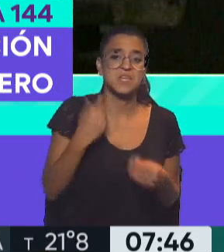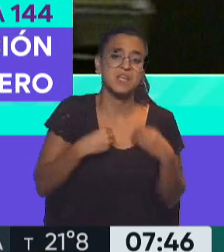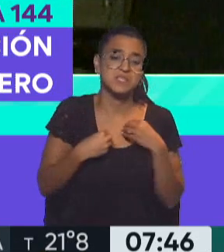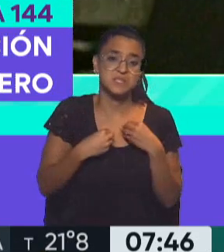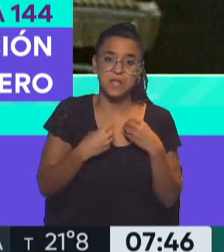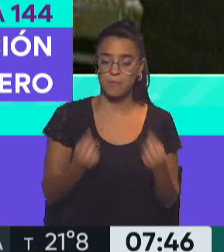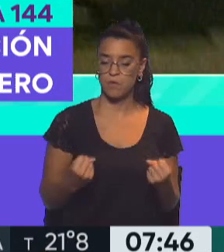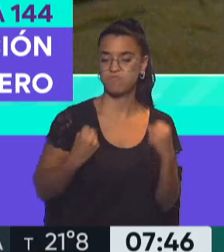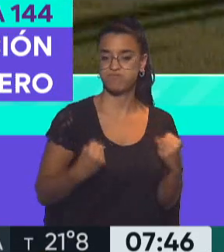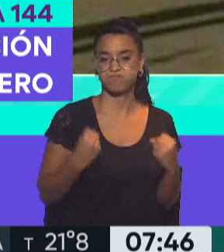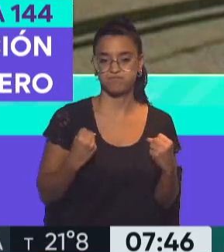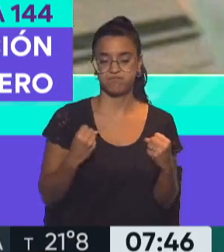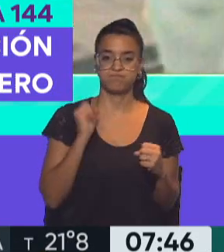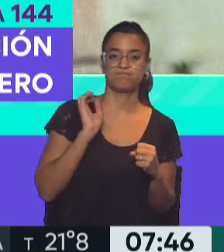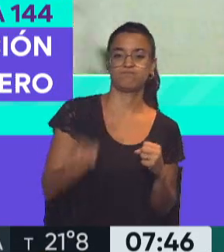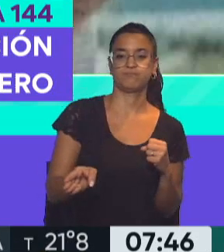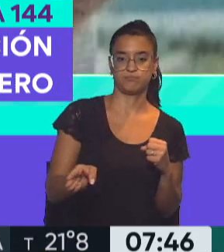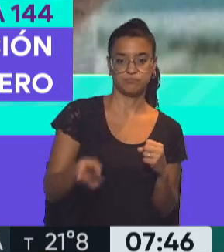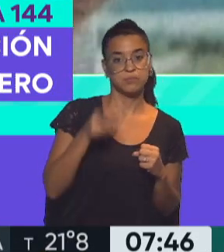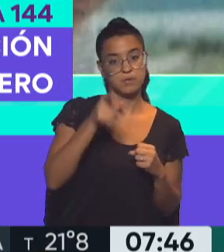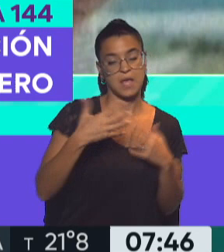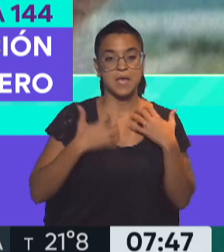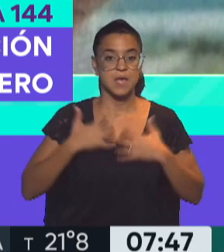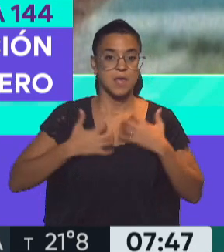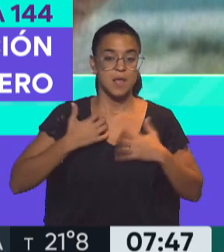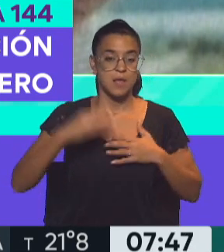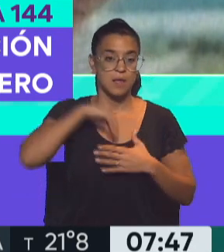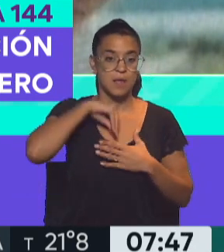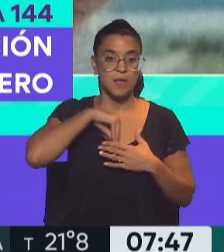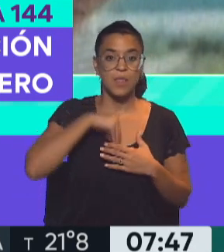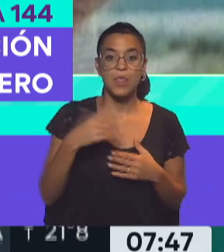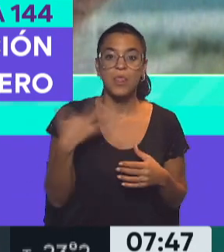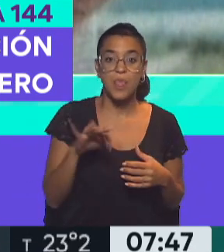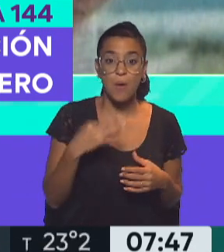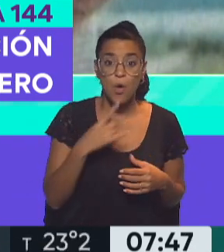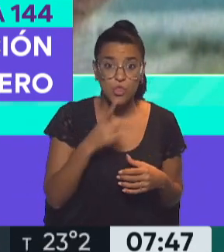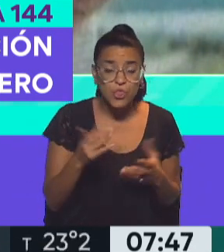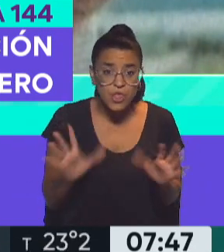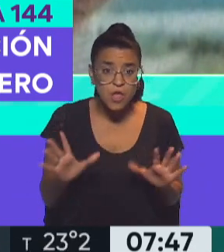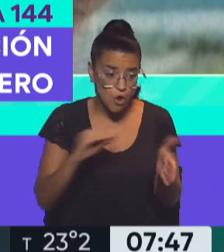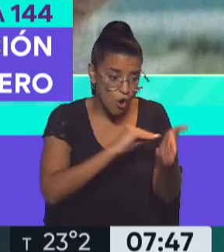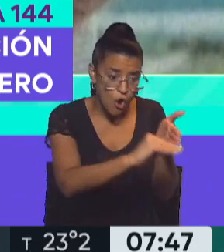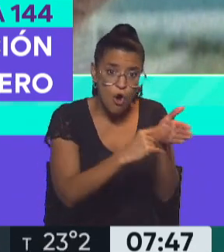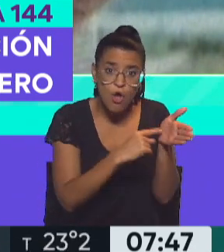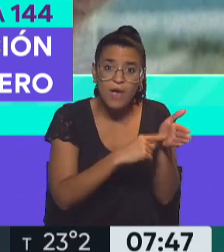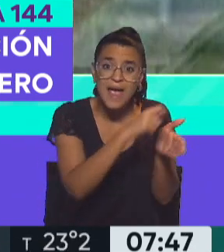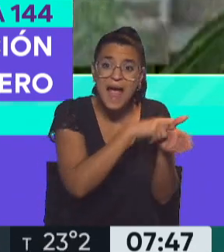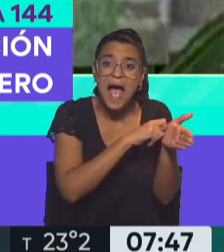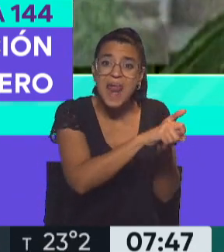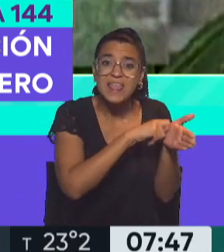omnipotente ante la vida del otro, y es una adrenalina que tengo que volver a vivir, lo dijo y está plasmado en una carta,